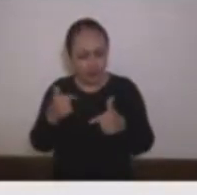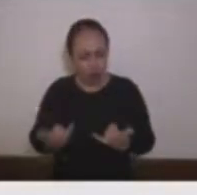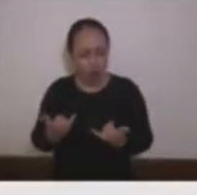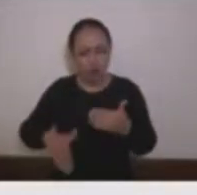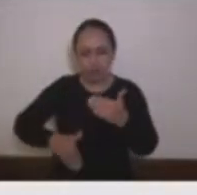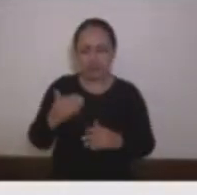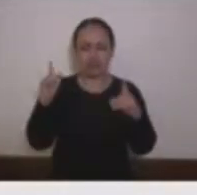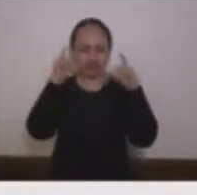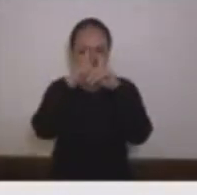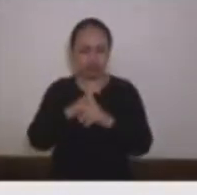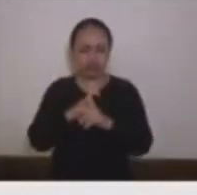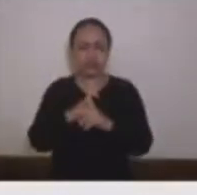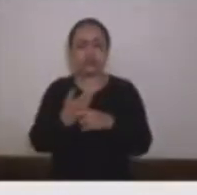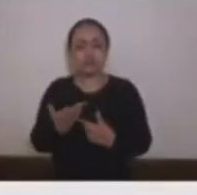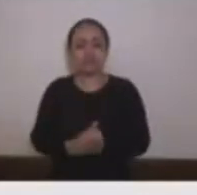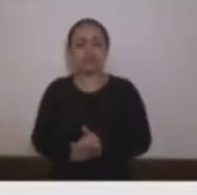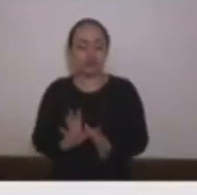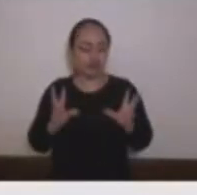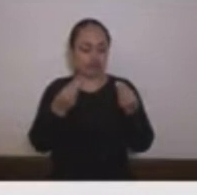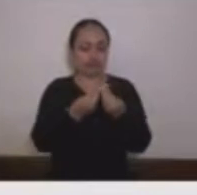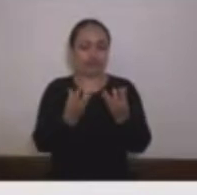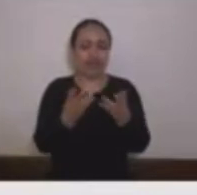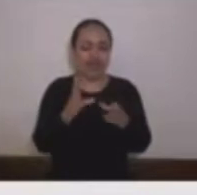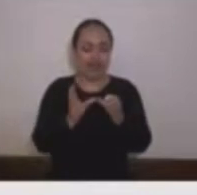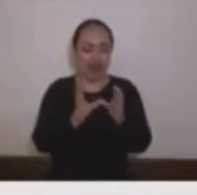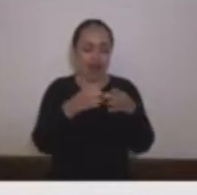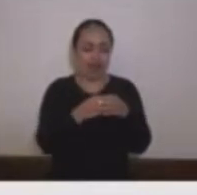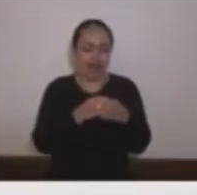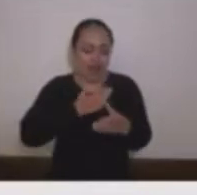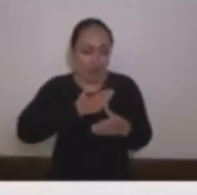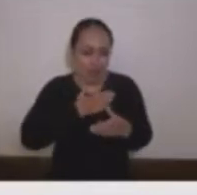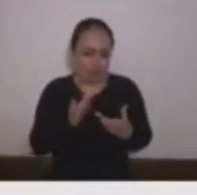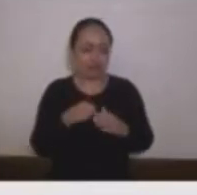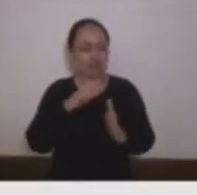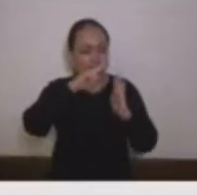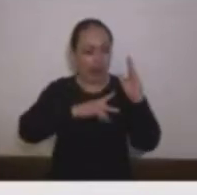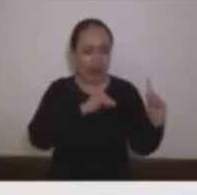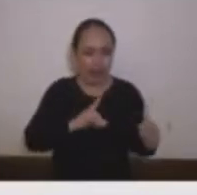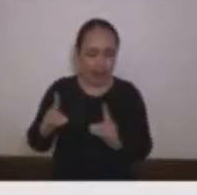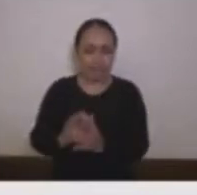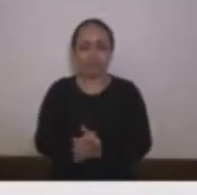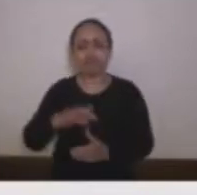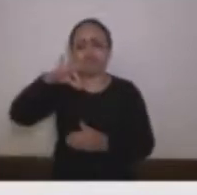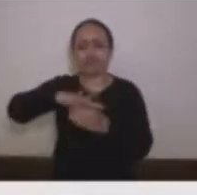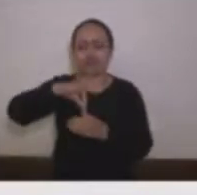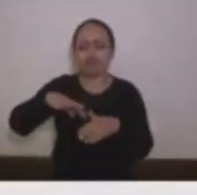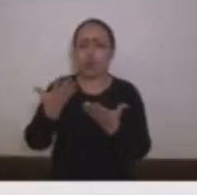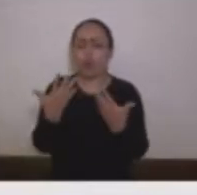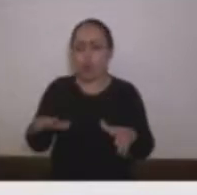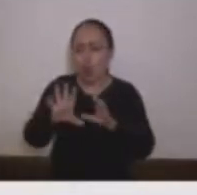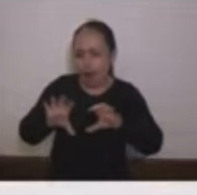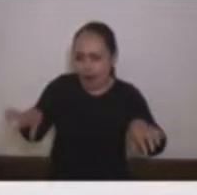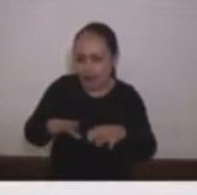como les dije al principio, hice junto con mi equipo. la elección del Contralor Municipal es sin duda uno de los actos más importantes